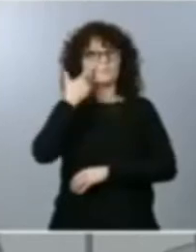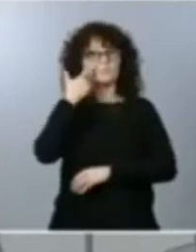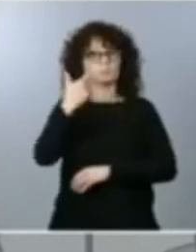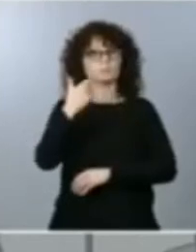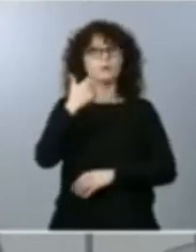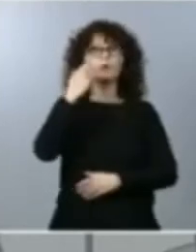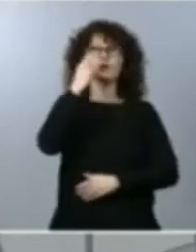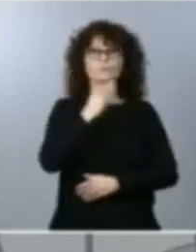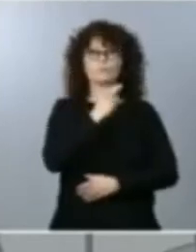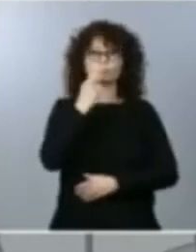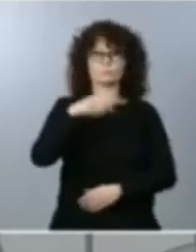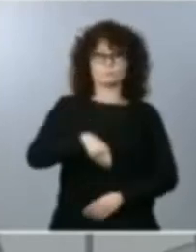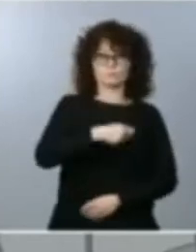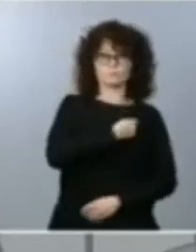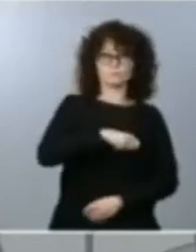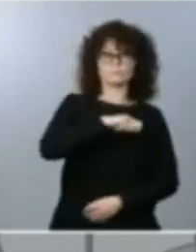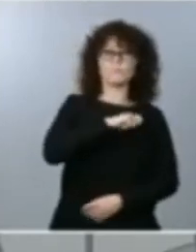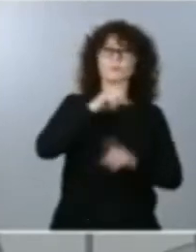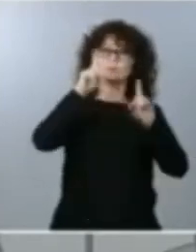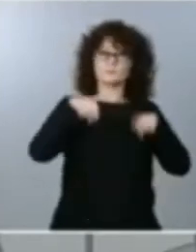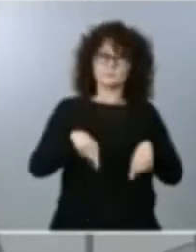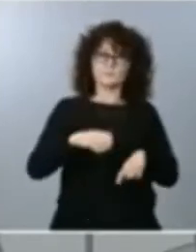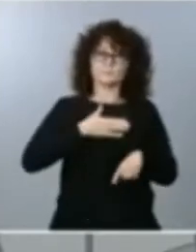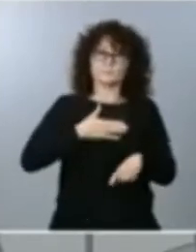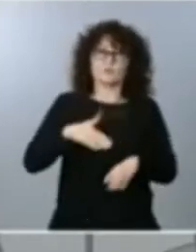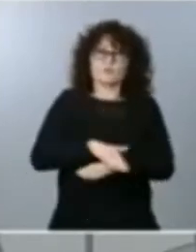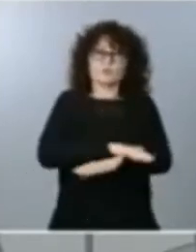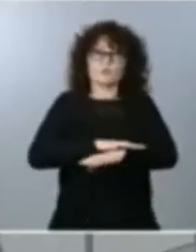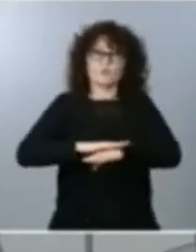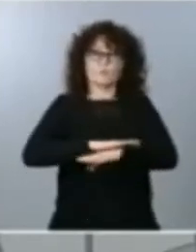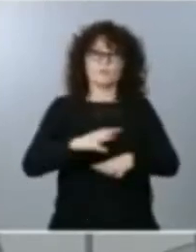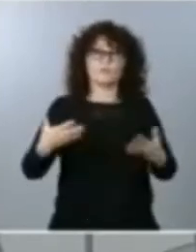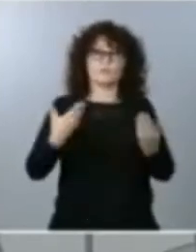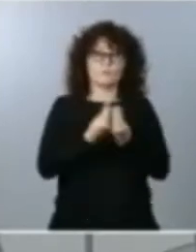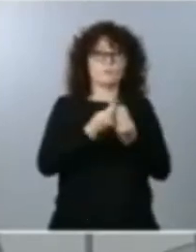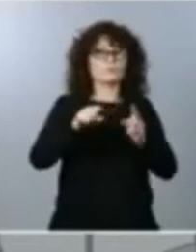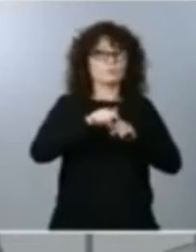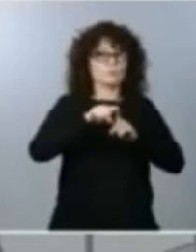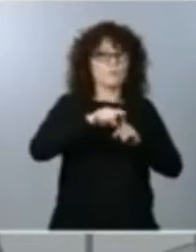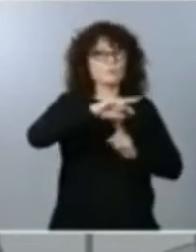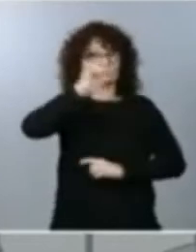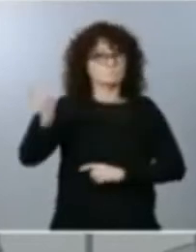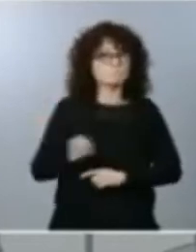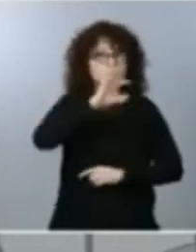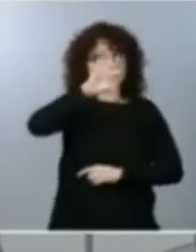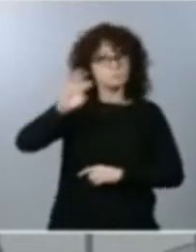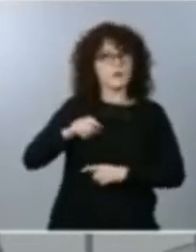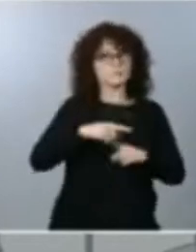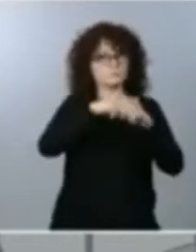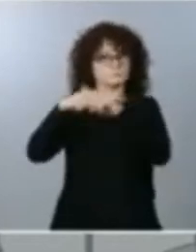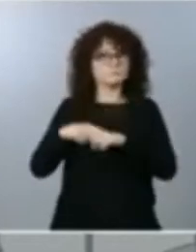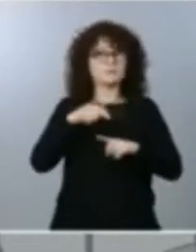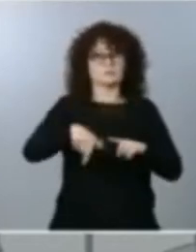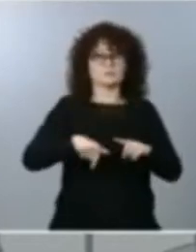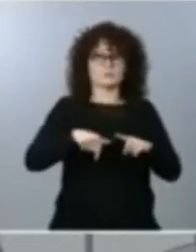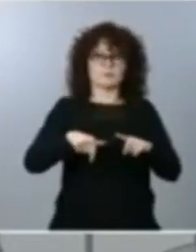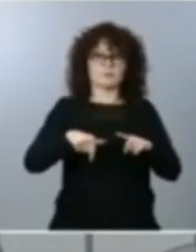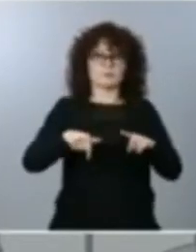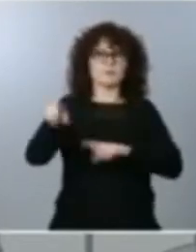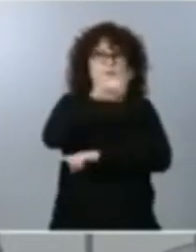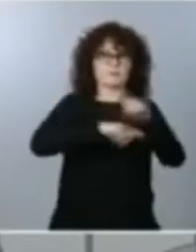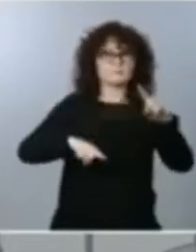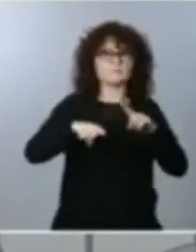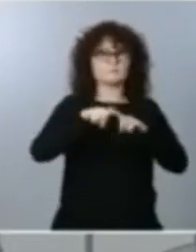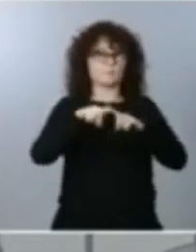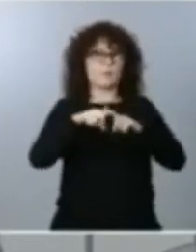España y de su gobierno con el multilateralismo. Hemos dicho en muchísimas ocasiones que esta es una crisis que no obedece a fronteras ni